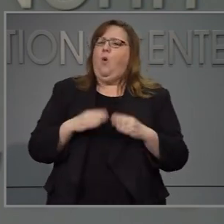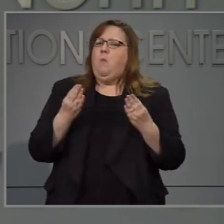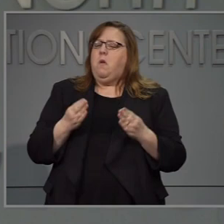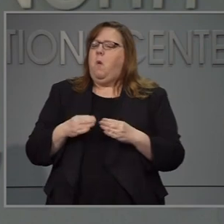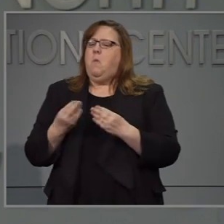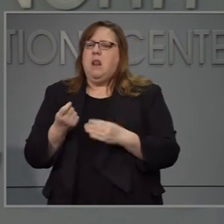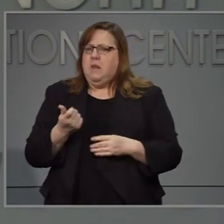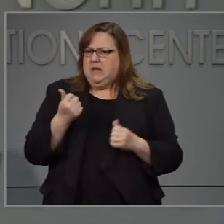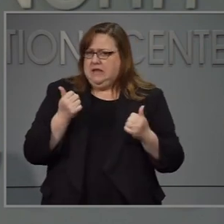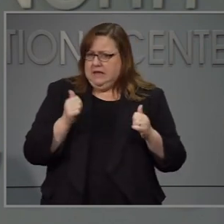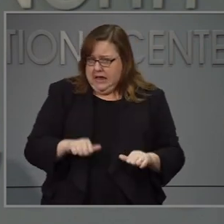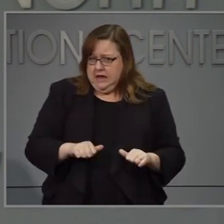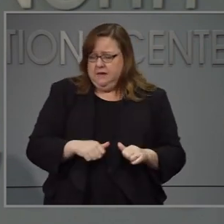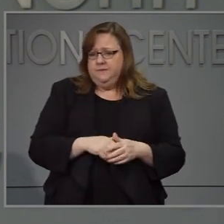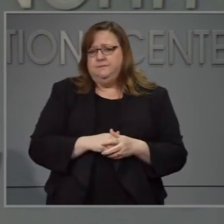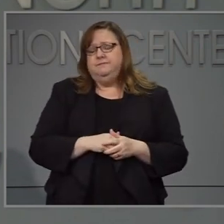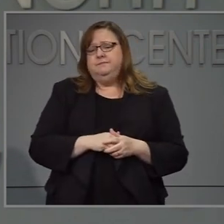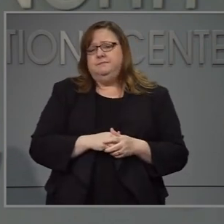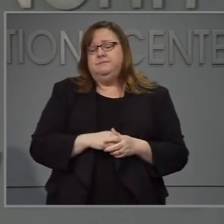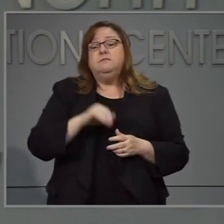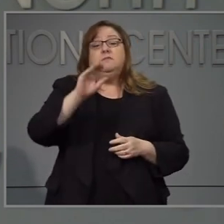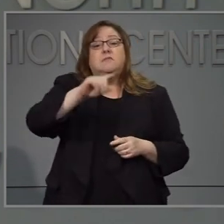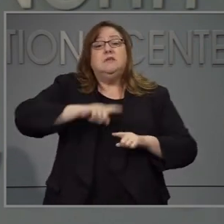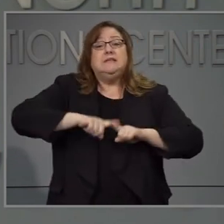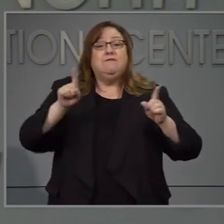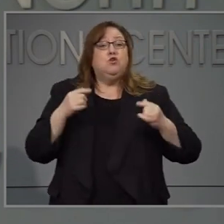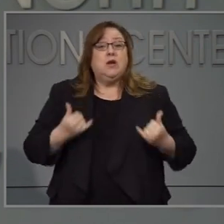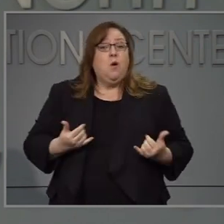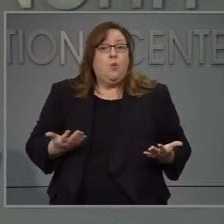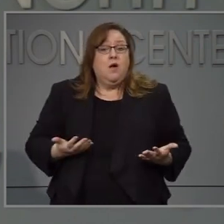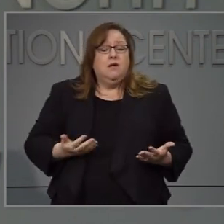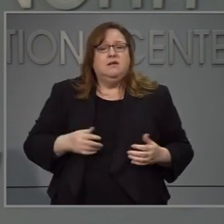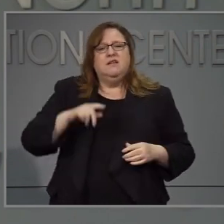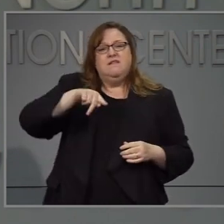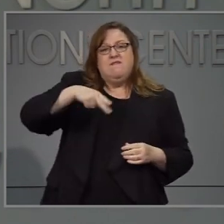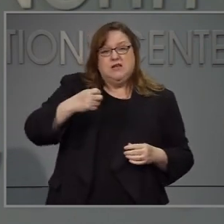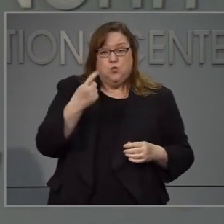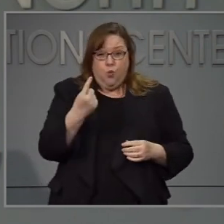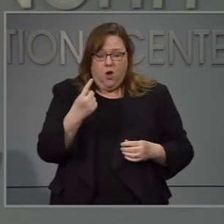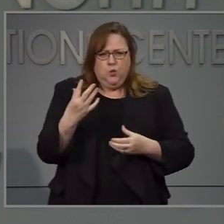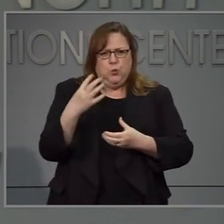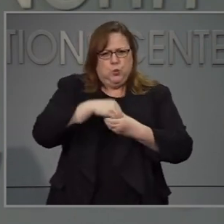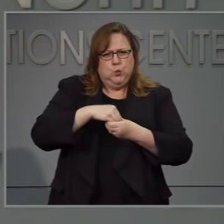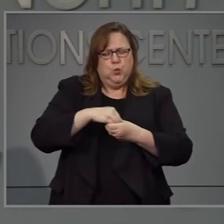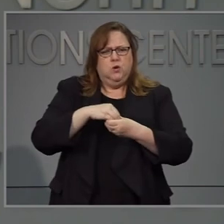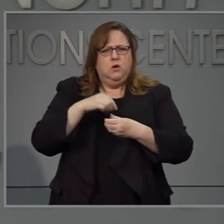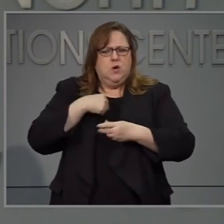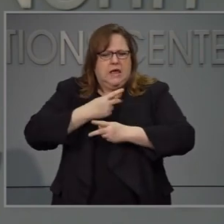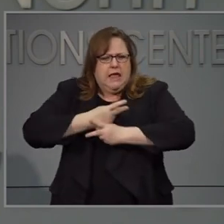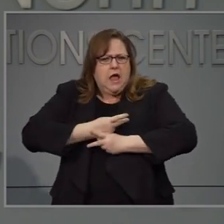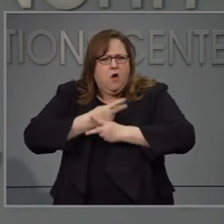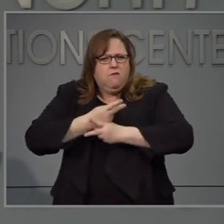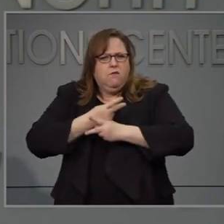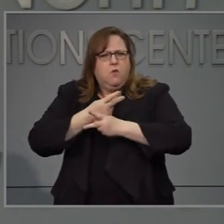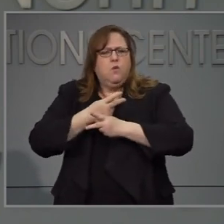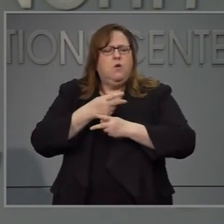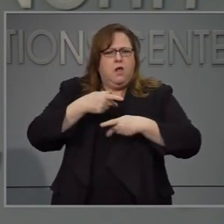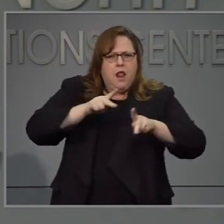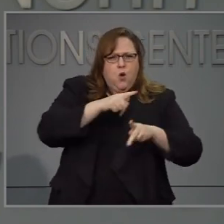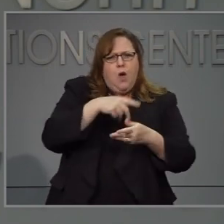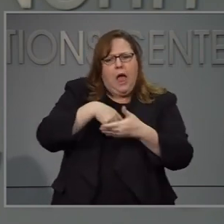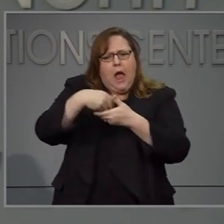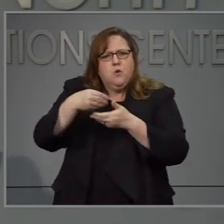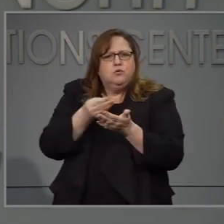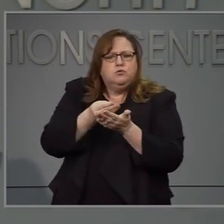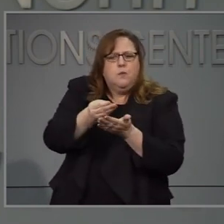científica nos indican que podemos hacerlo. Así que es diferente. La fase uno es un paso cuidadoso y